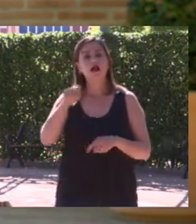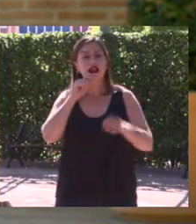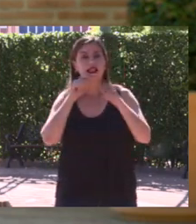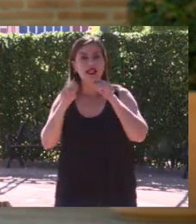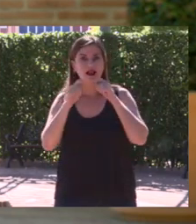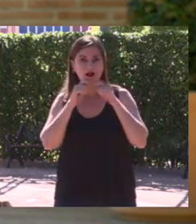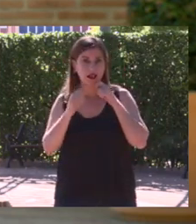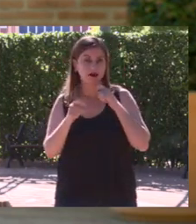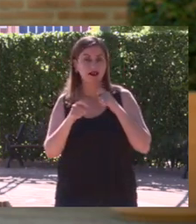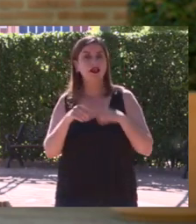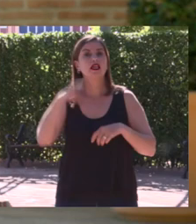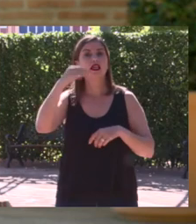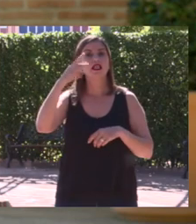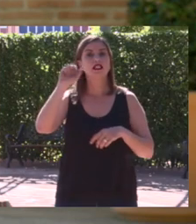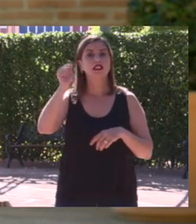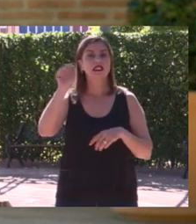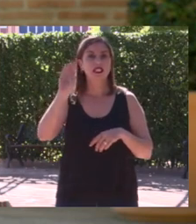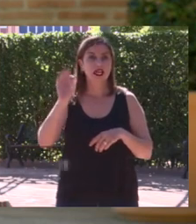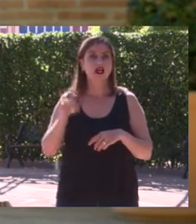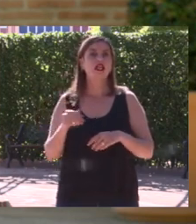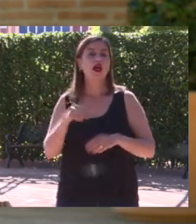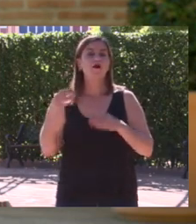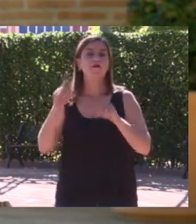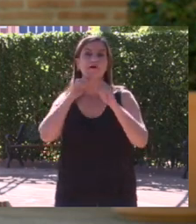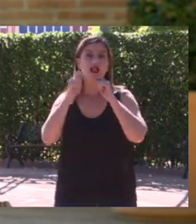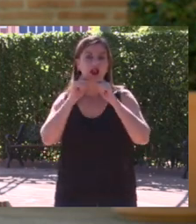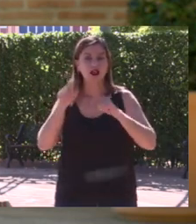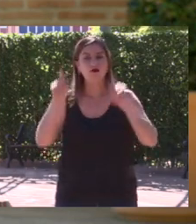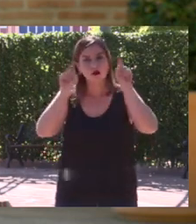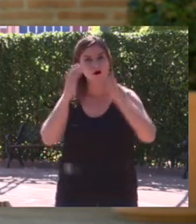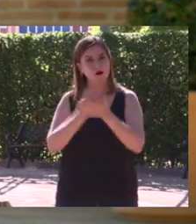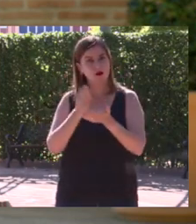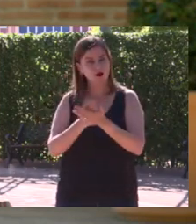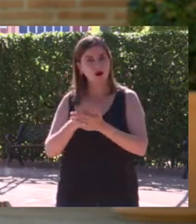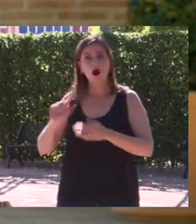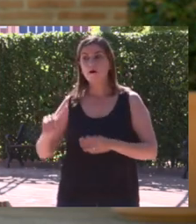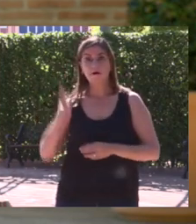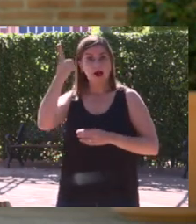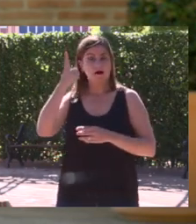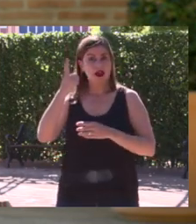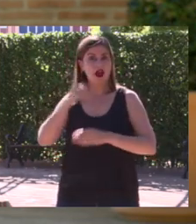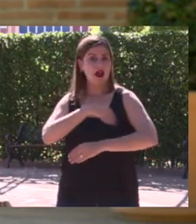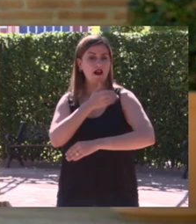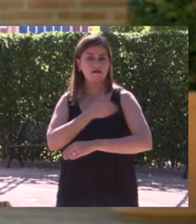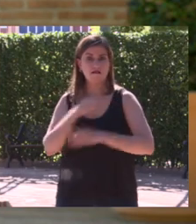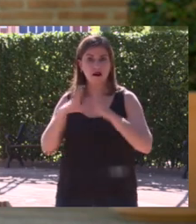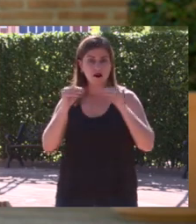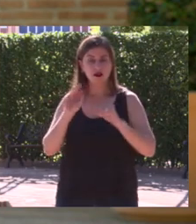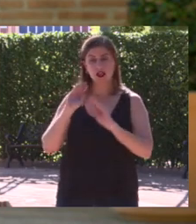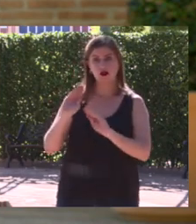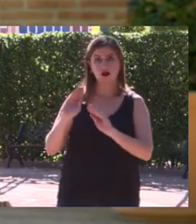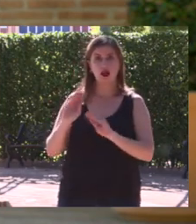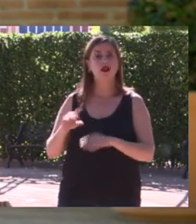Cristina Mena es licenciada en Periodismo por la Universidad de Málaga, número uno de su promoción, y doctora en Ciencias de la